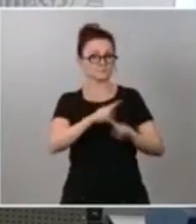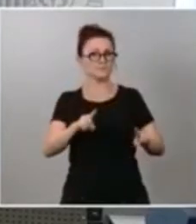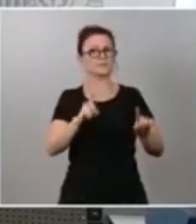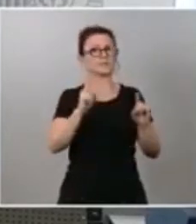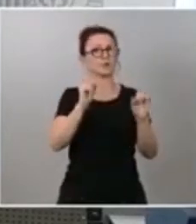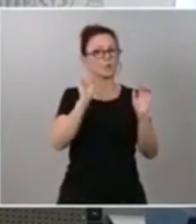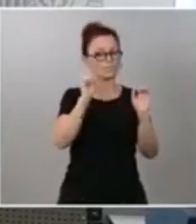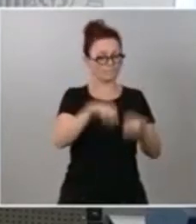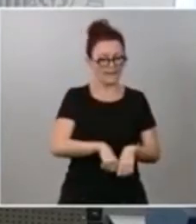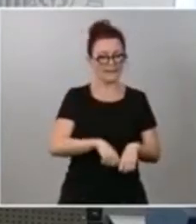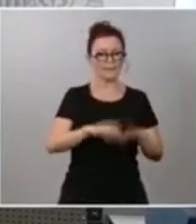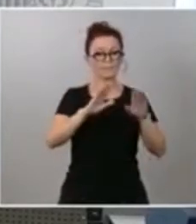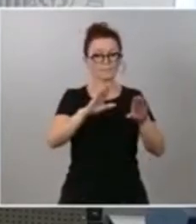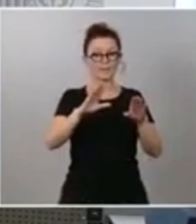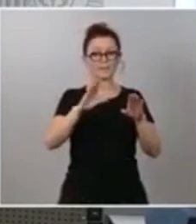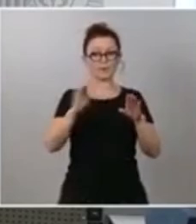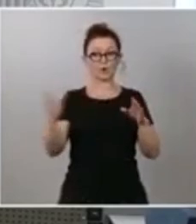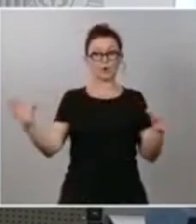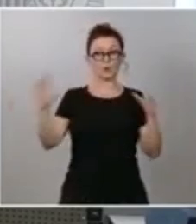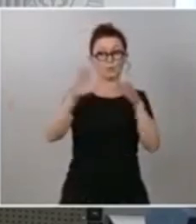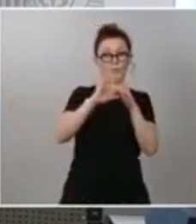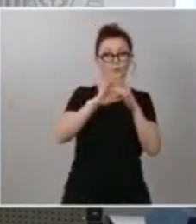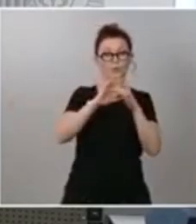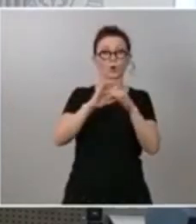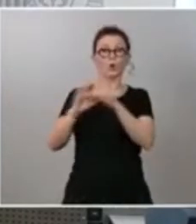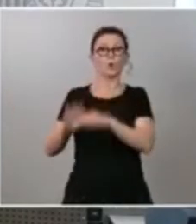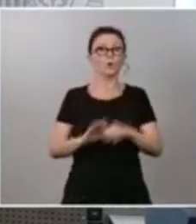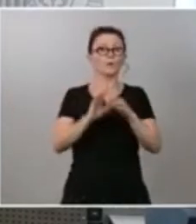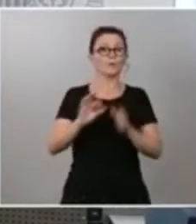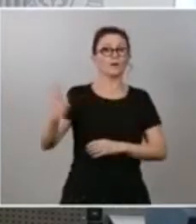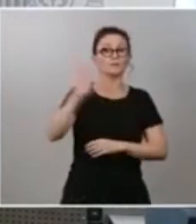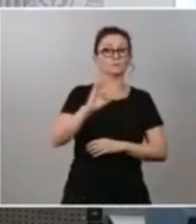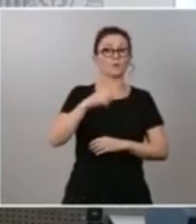de Unidas Podemos esta decisión? ¿lo hace porque no confía en ellos?